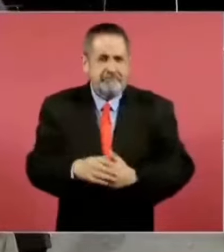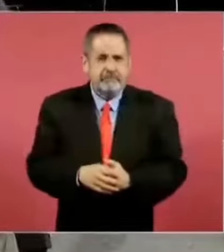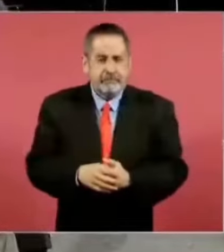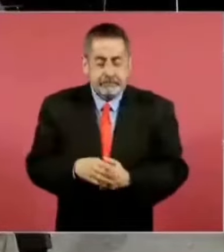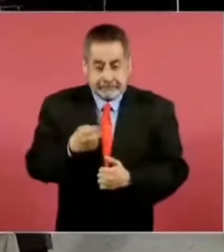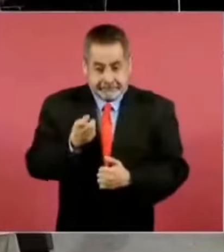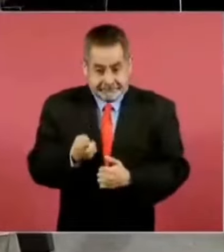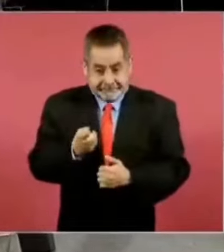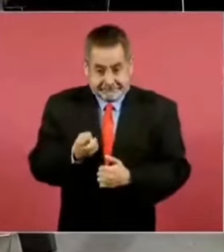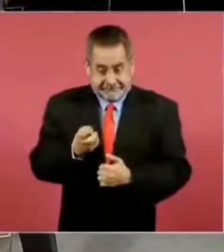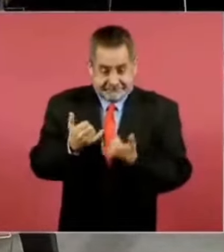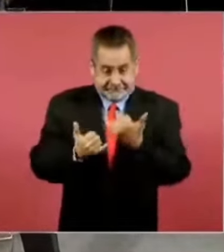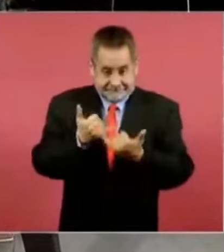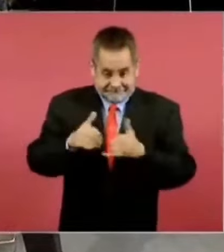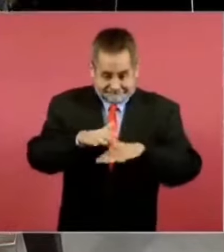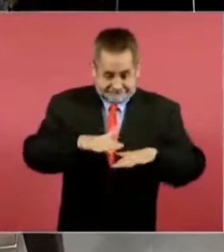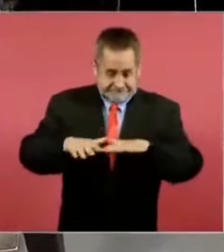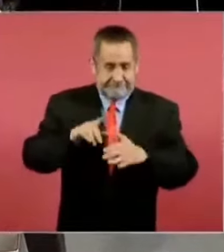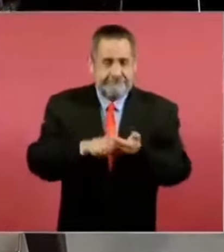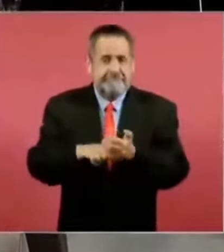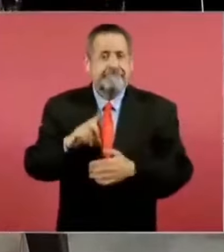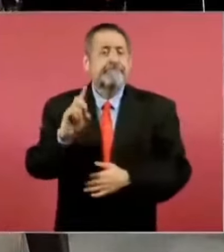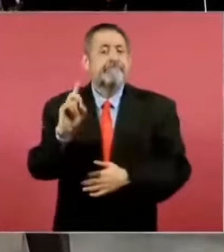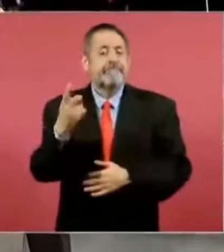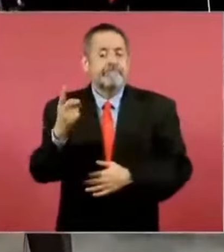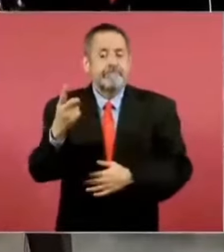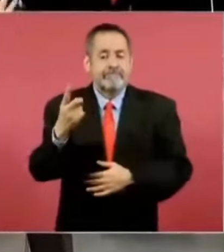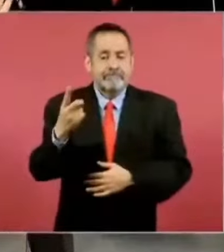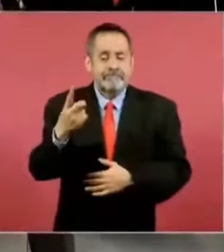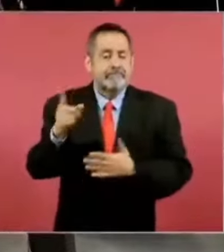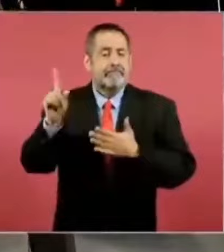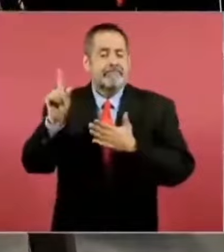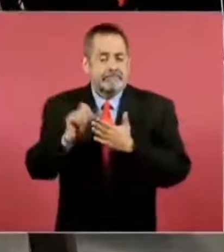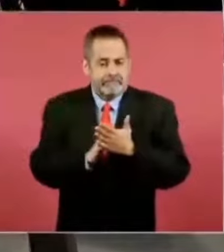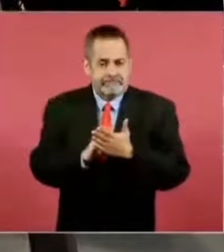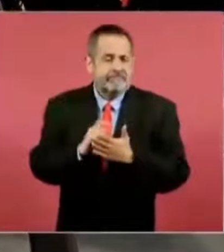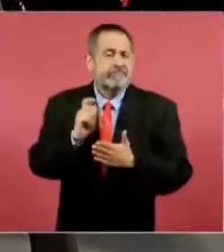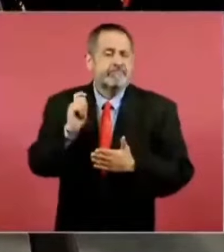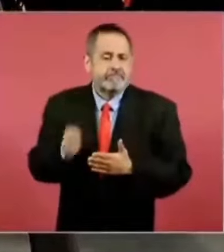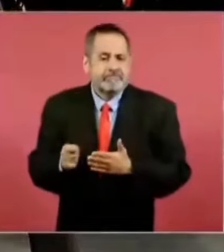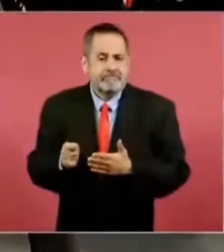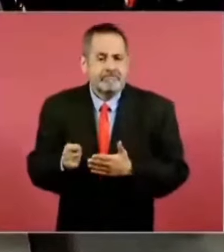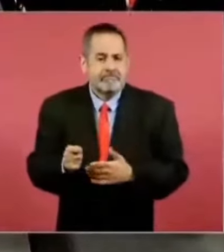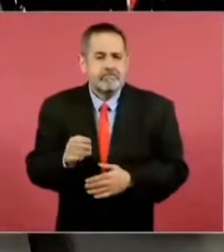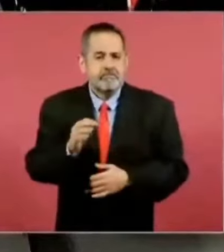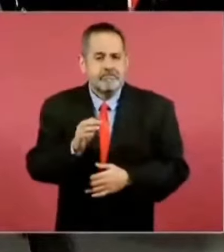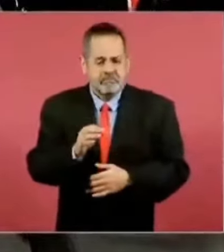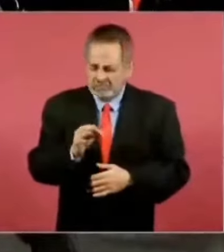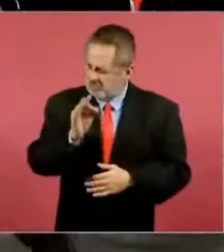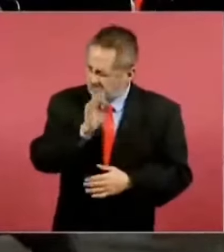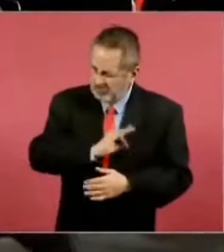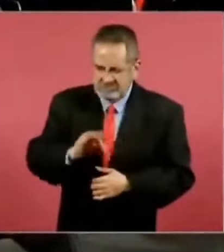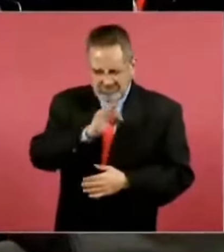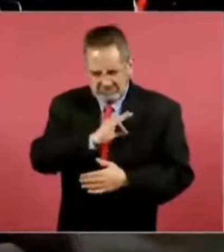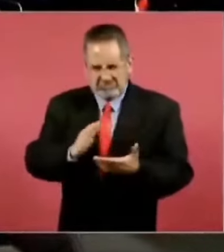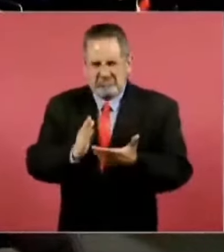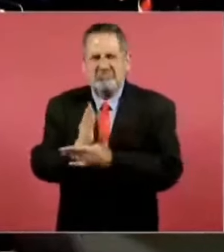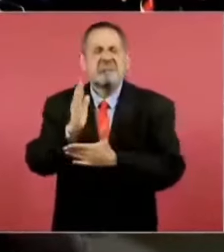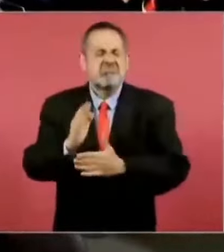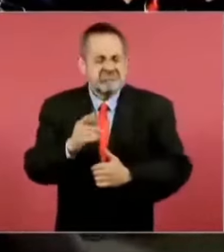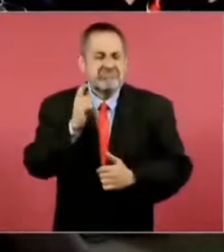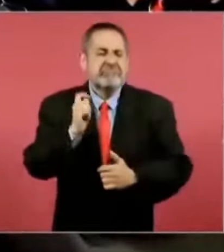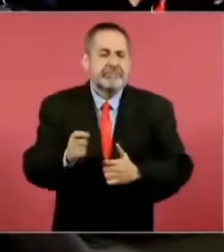dominó, pues en diciembre es el mes del año en que se hace posible lo imposible. Y